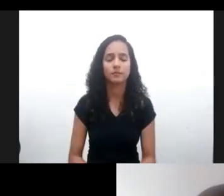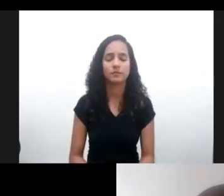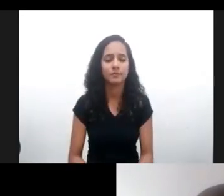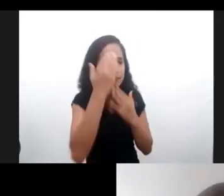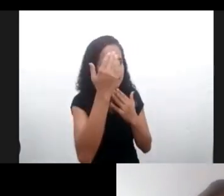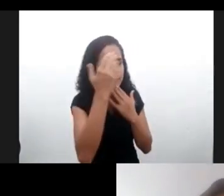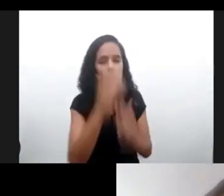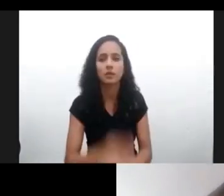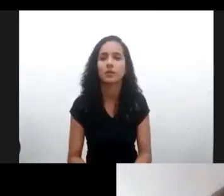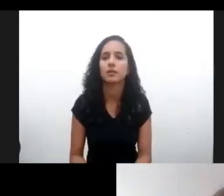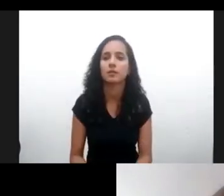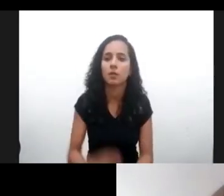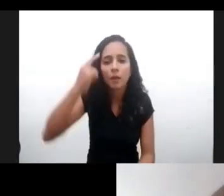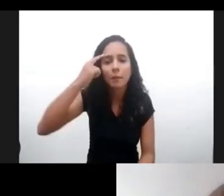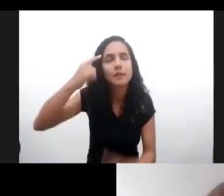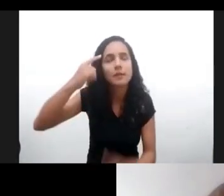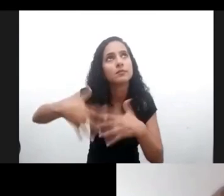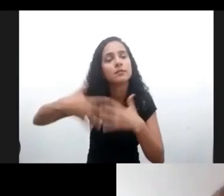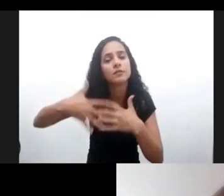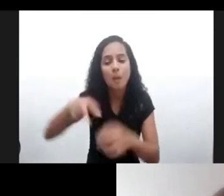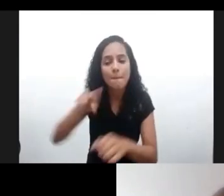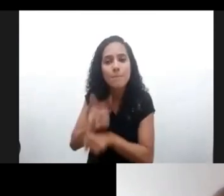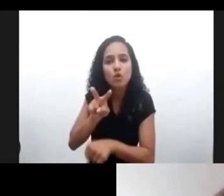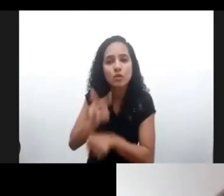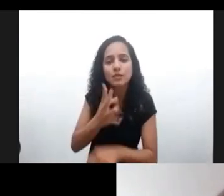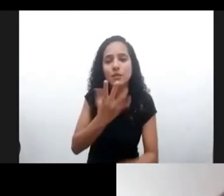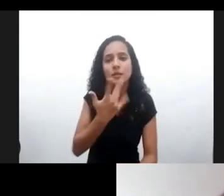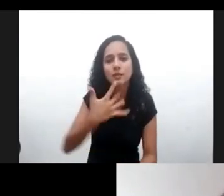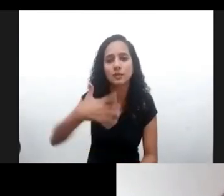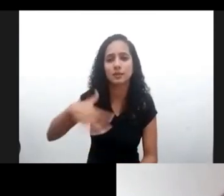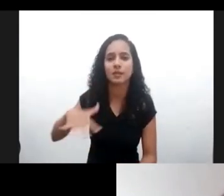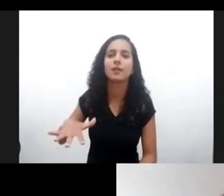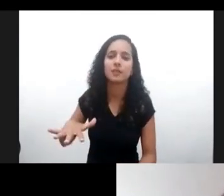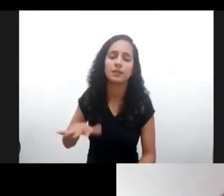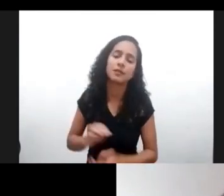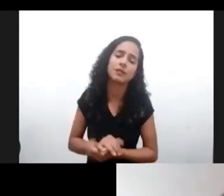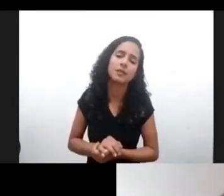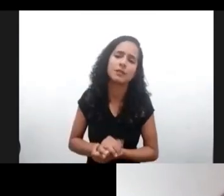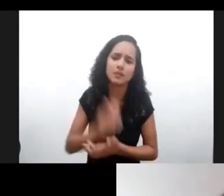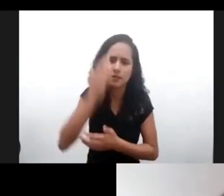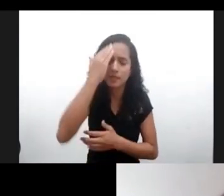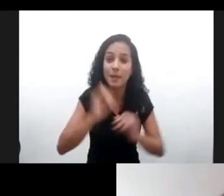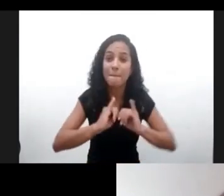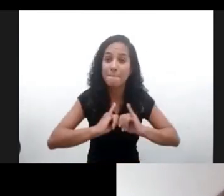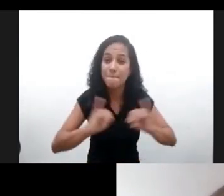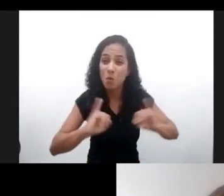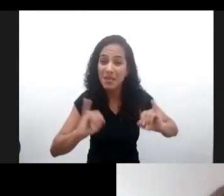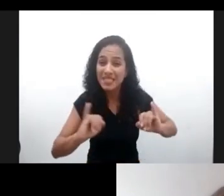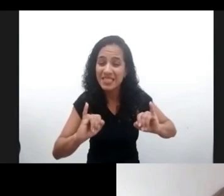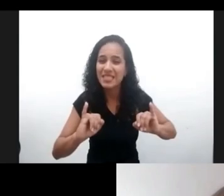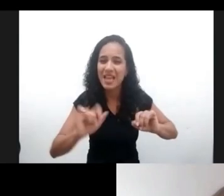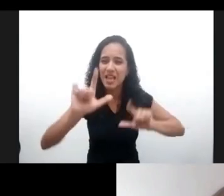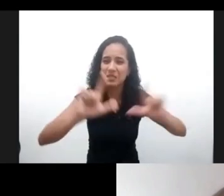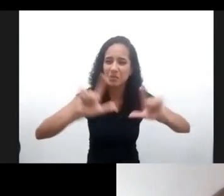Gracias, Laura. Seguramente pensar en la protección de la niñez y cómo muchas veces estas